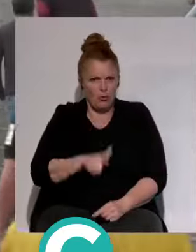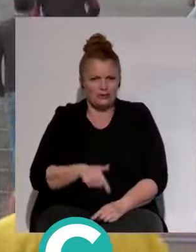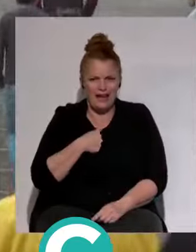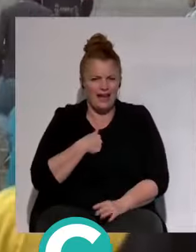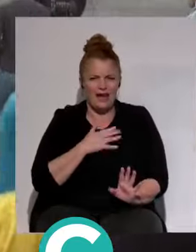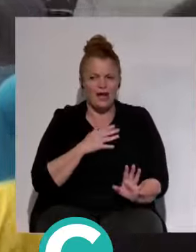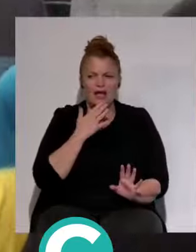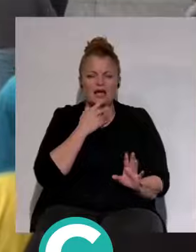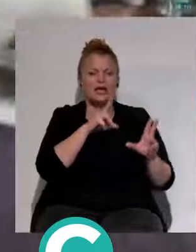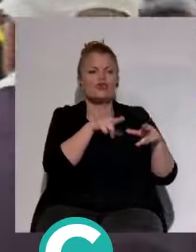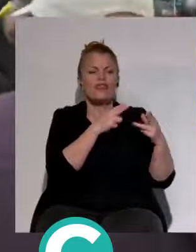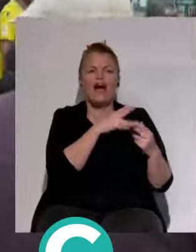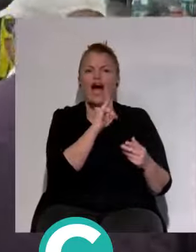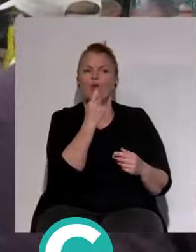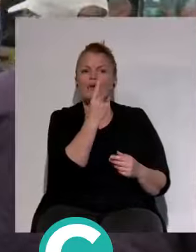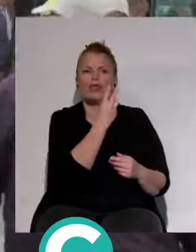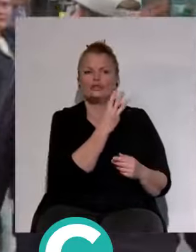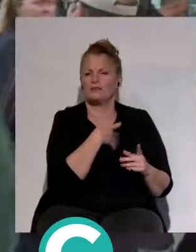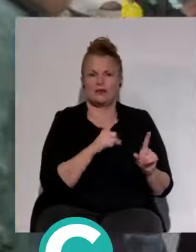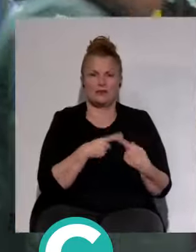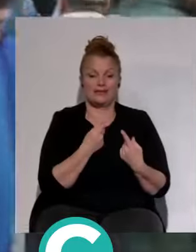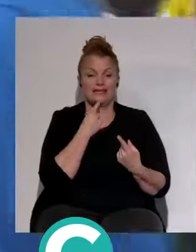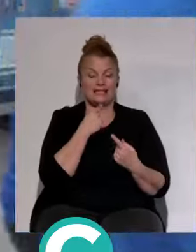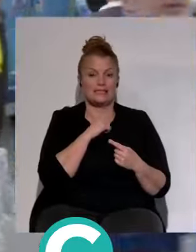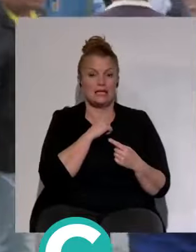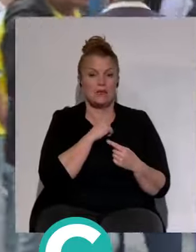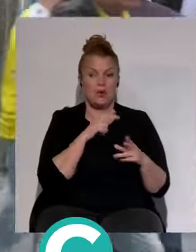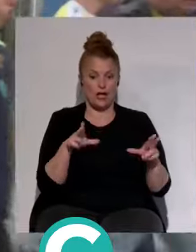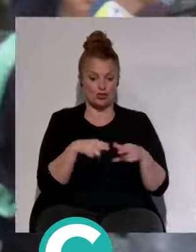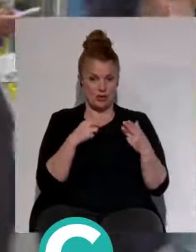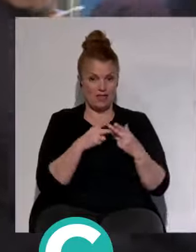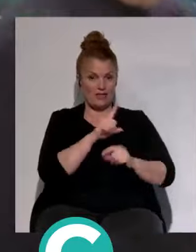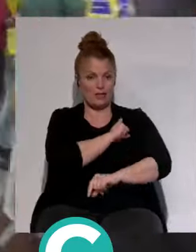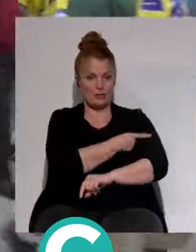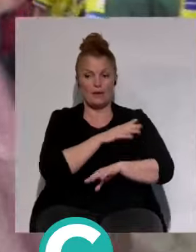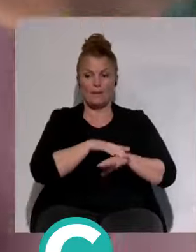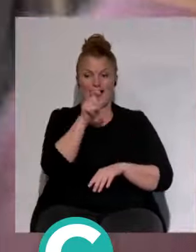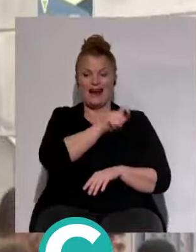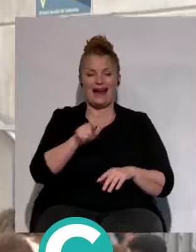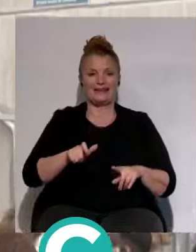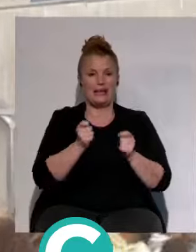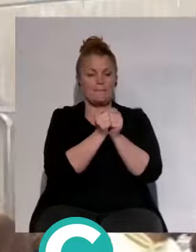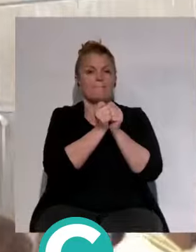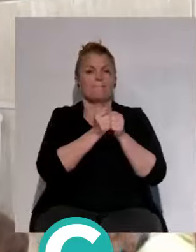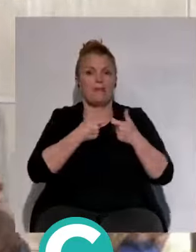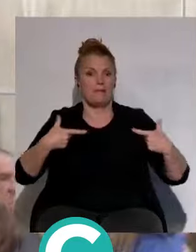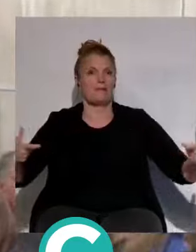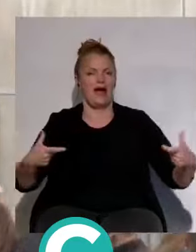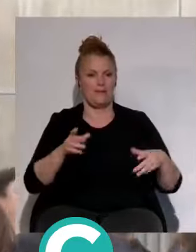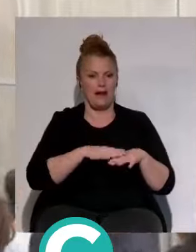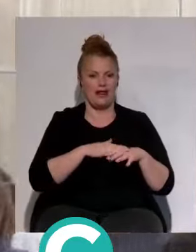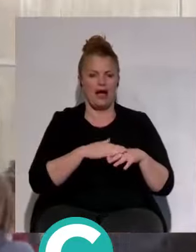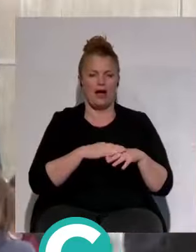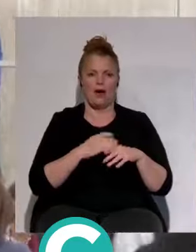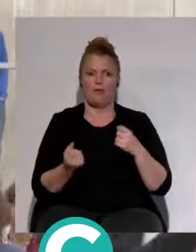deportiva, dos o tres, es que me importa. Hombre, si tenemos una ciudad deportiva para que la cantera crezca y salgan futbolistas, pues sí.